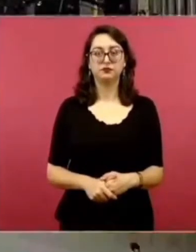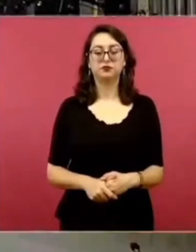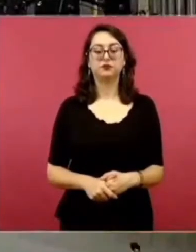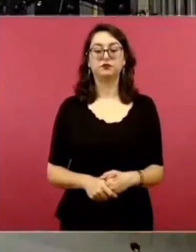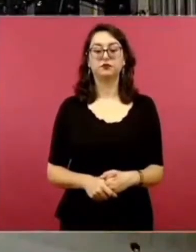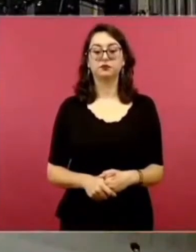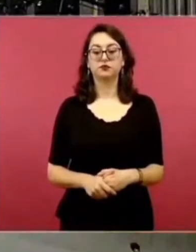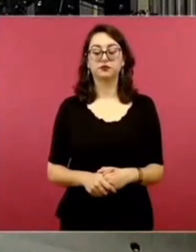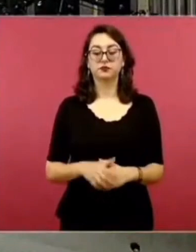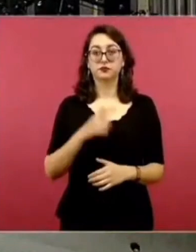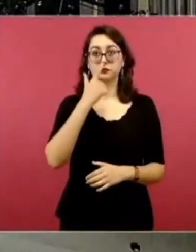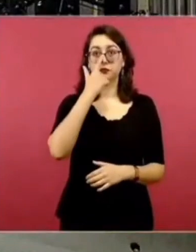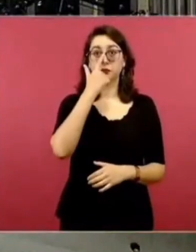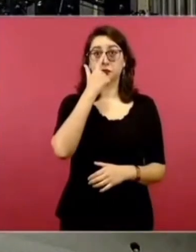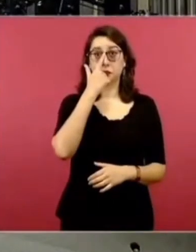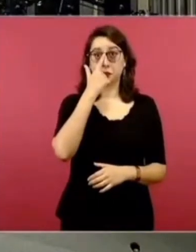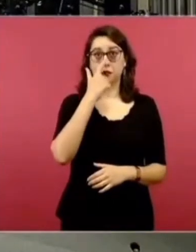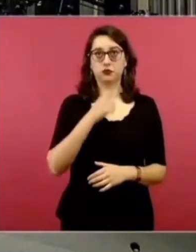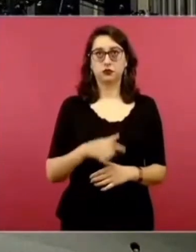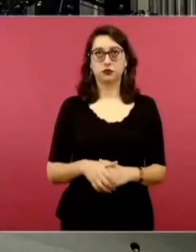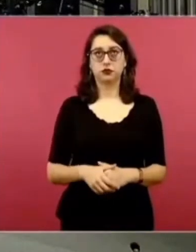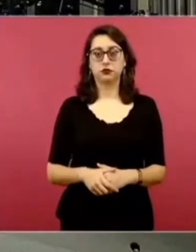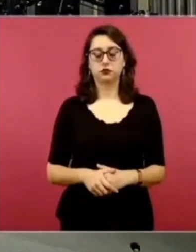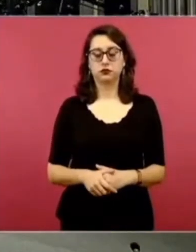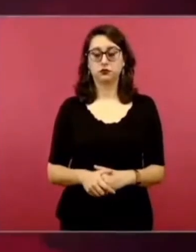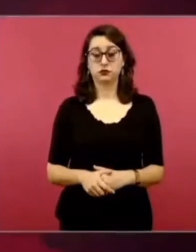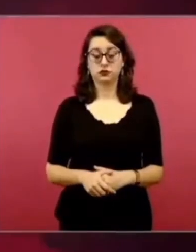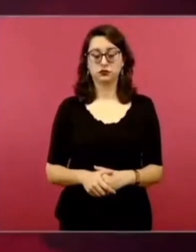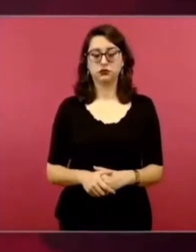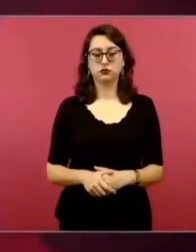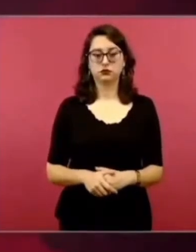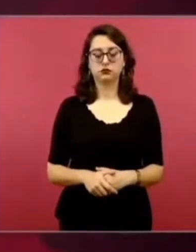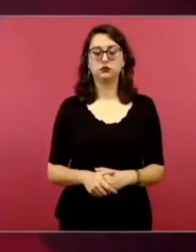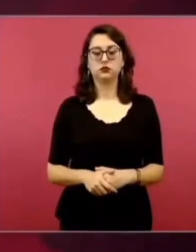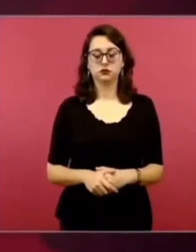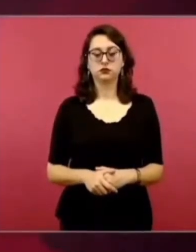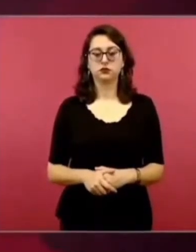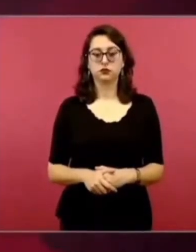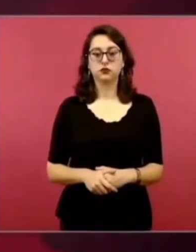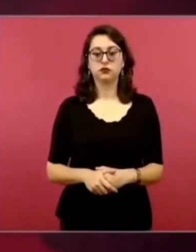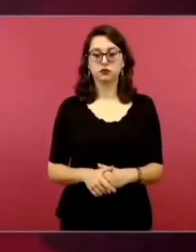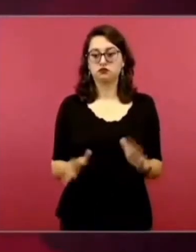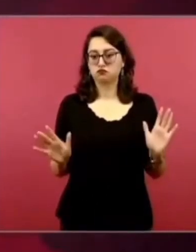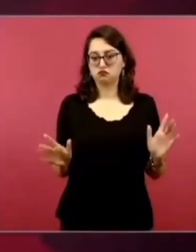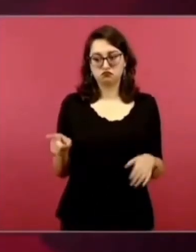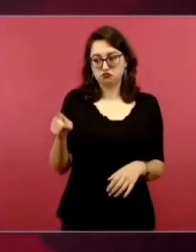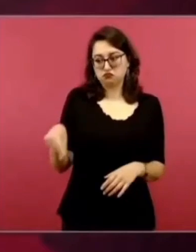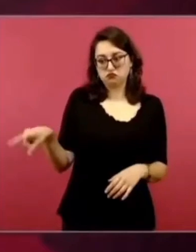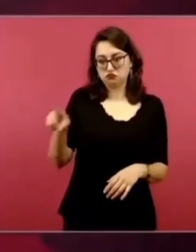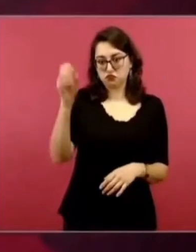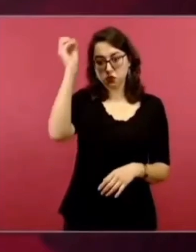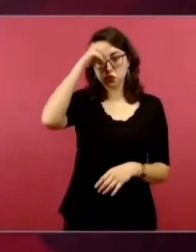Sí, sí, pero, este, tienen todo su derecho de hacerlo.